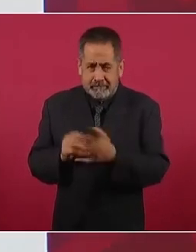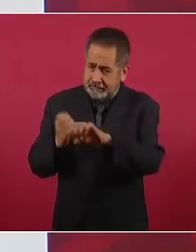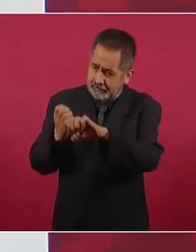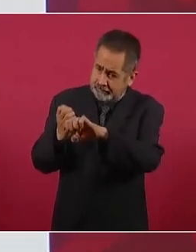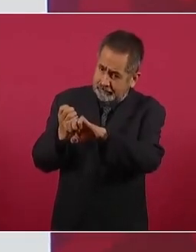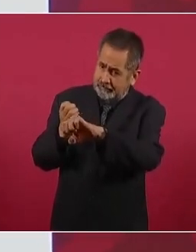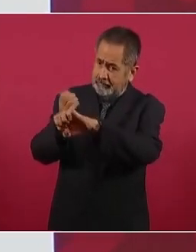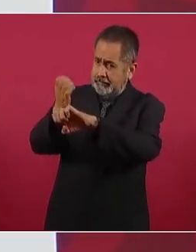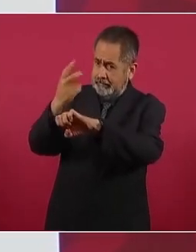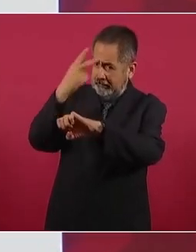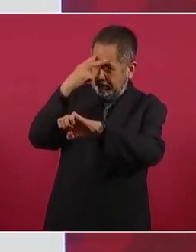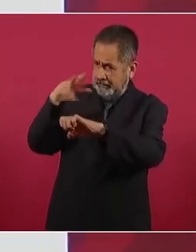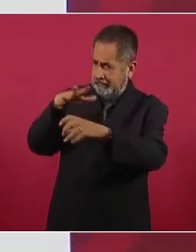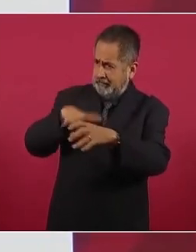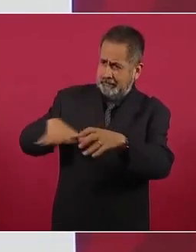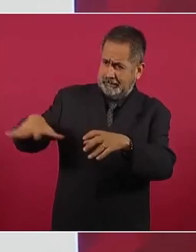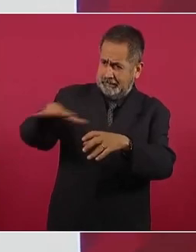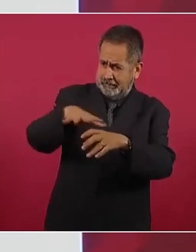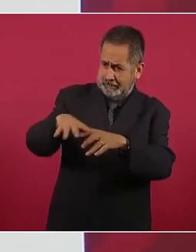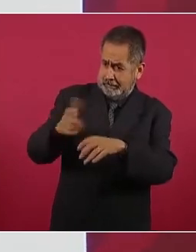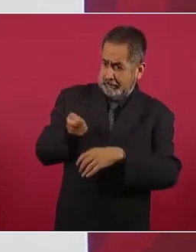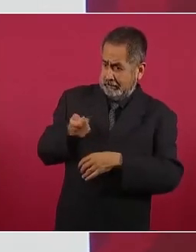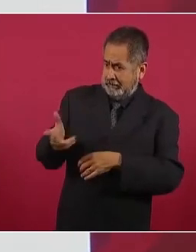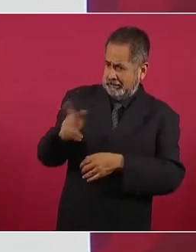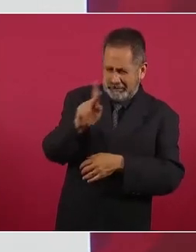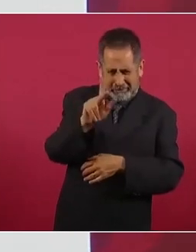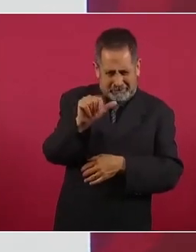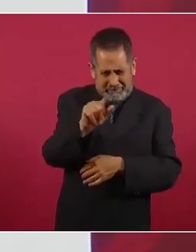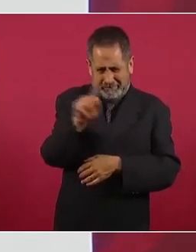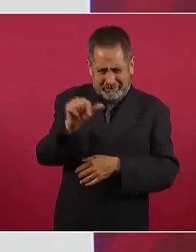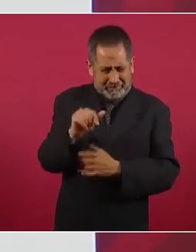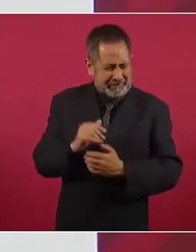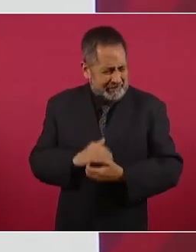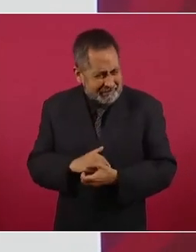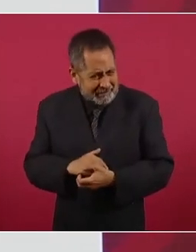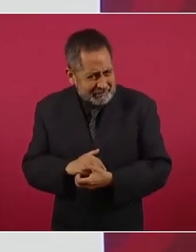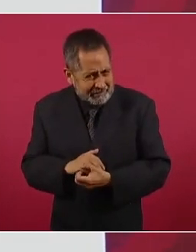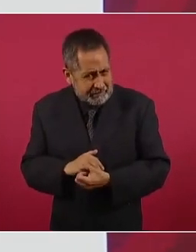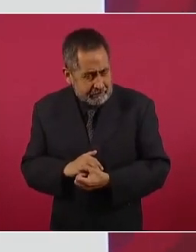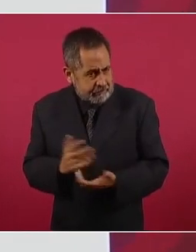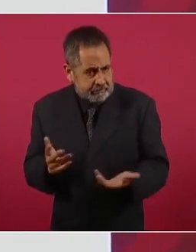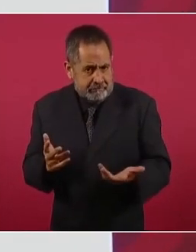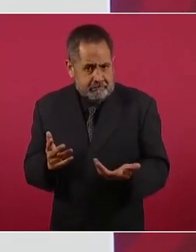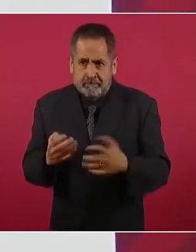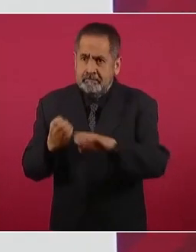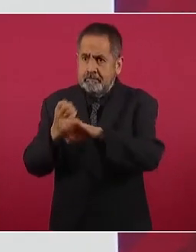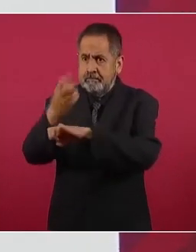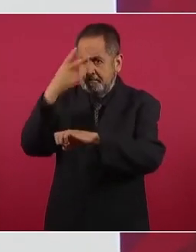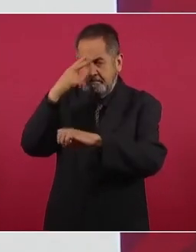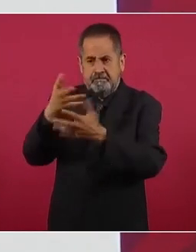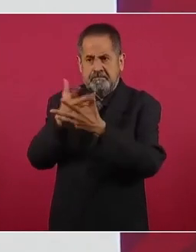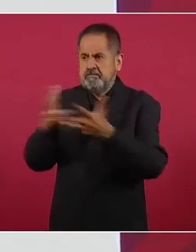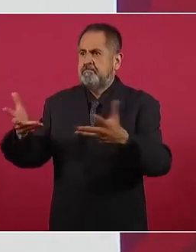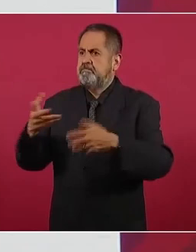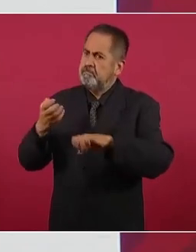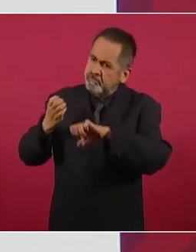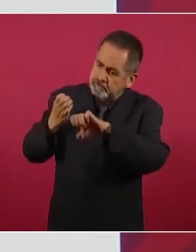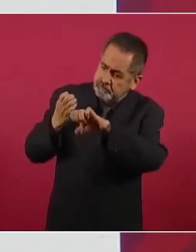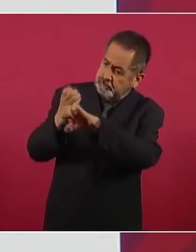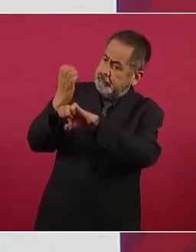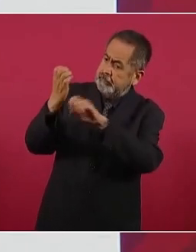gran estado, una gran entidad